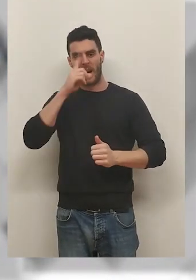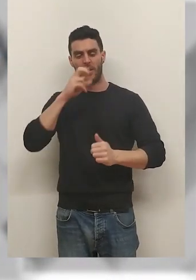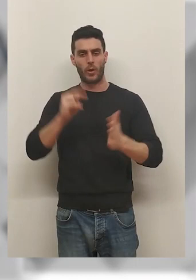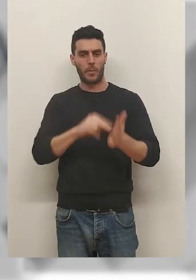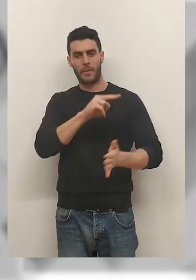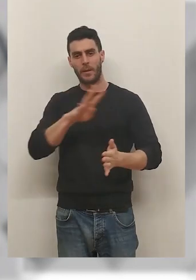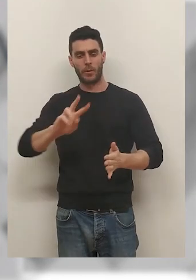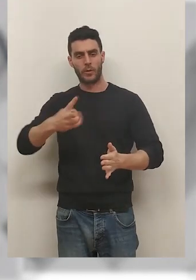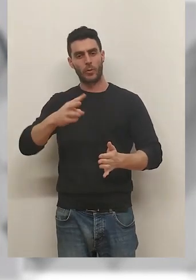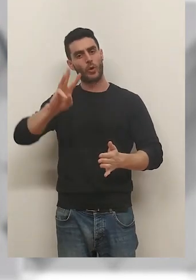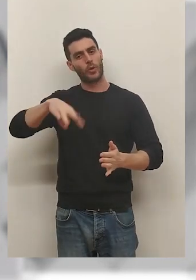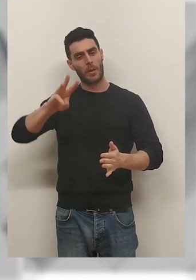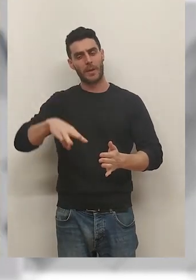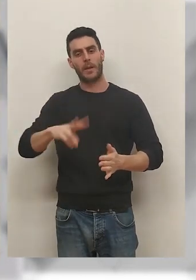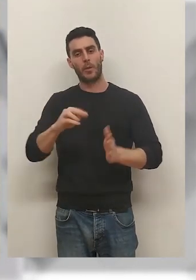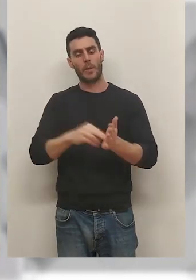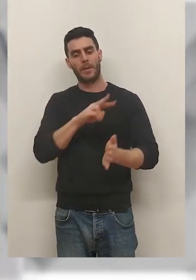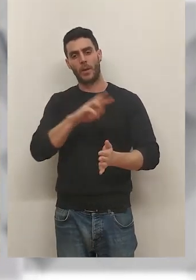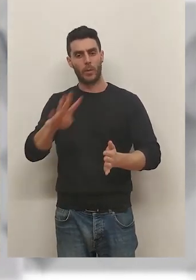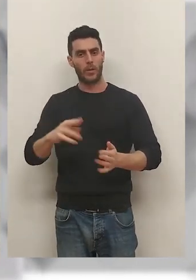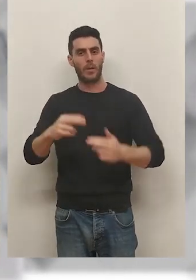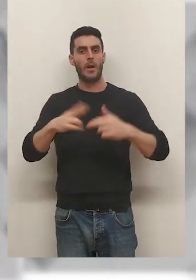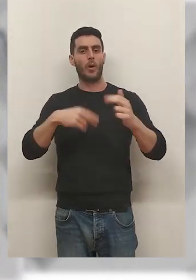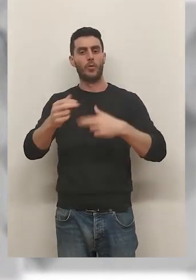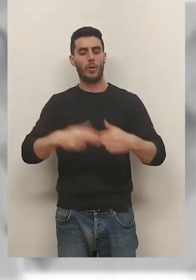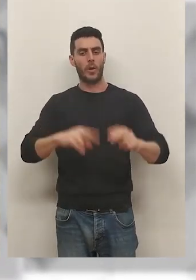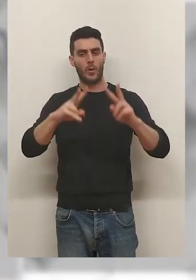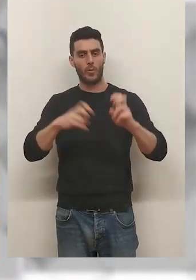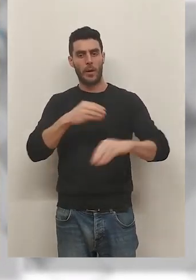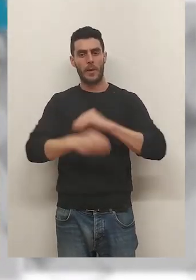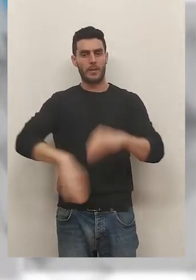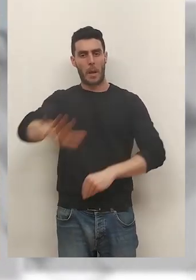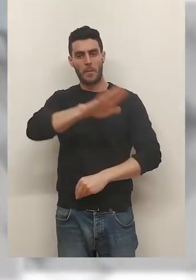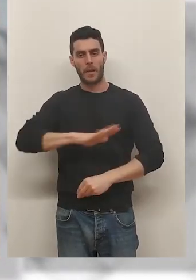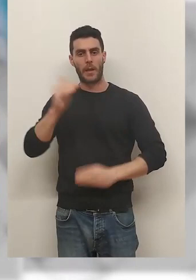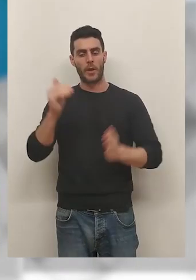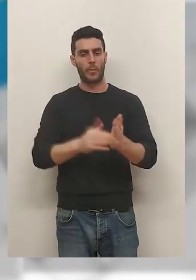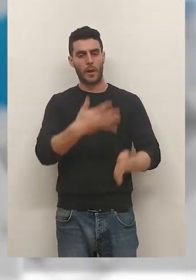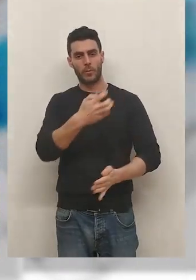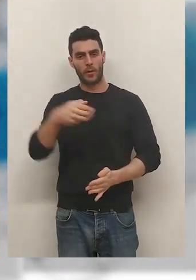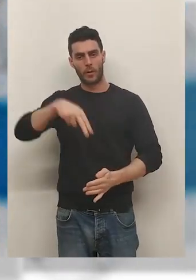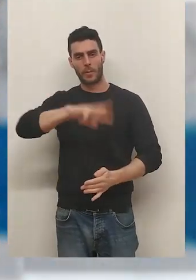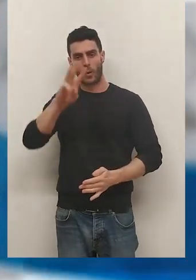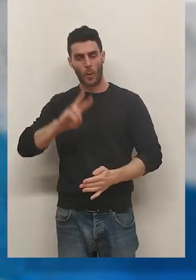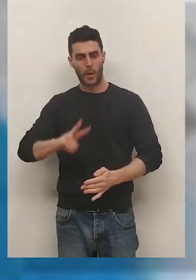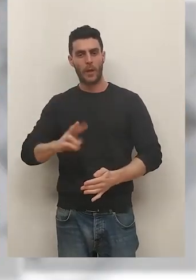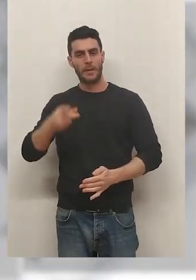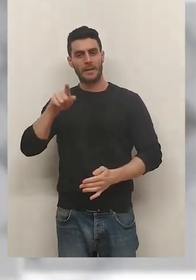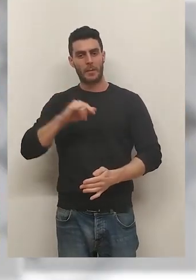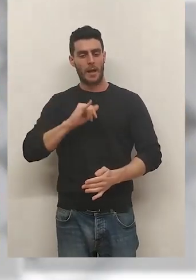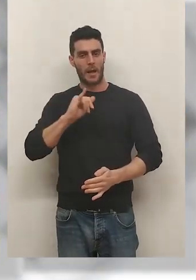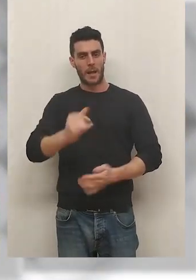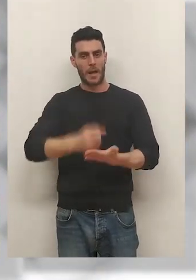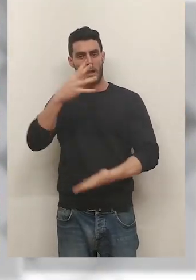2024, en el segundo trimestre del 2024. La nueva edificación se llevará a cabo sobre una parcela de 5.400 metros cuadrados y